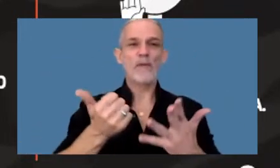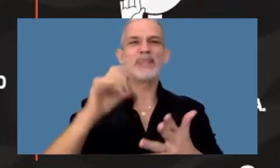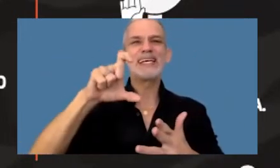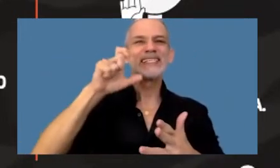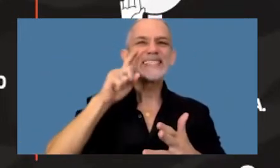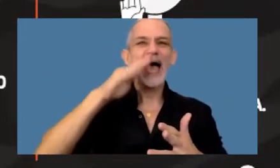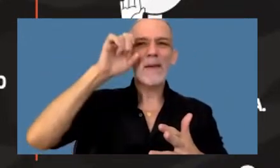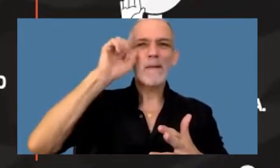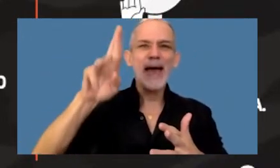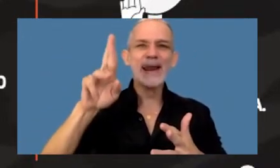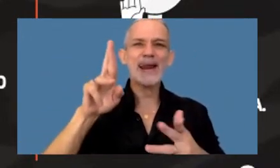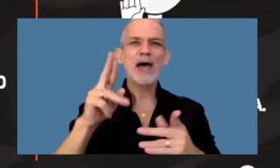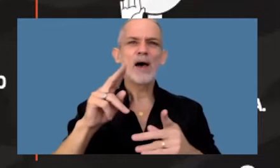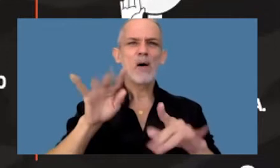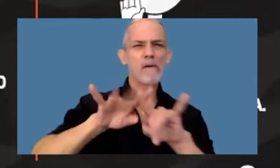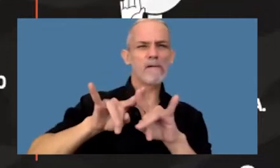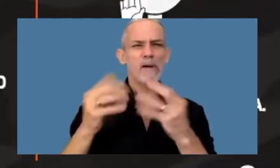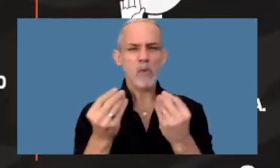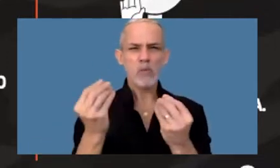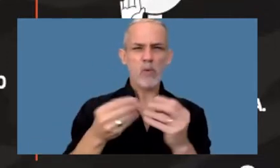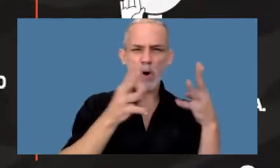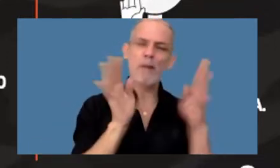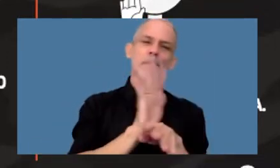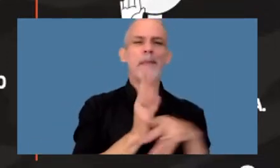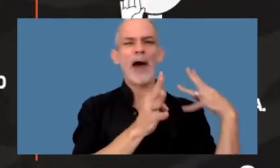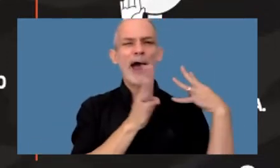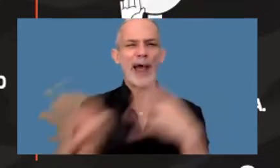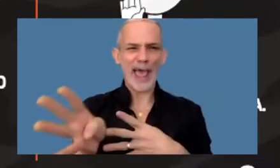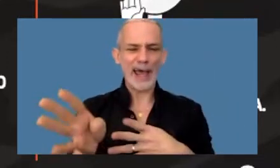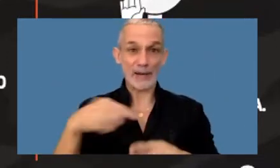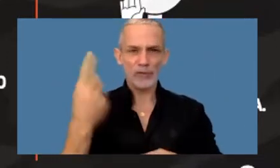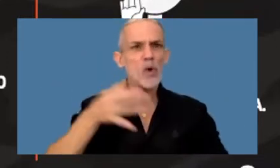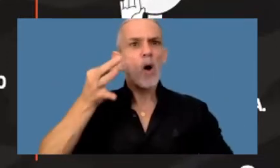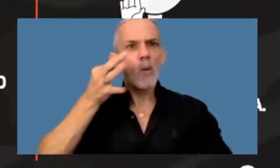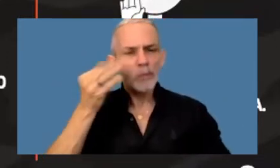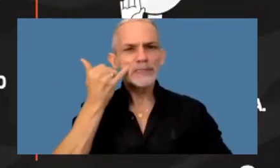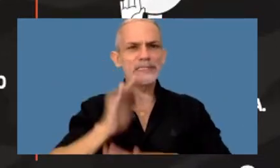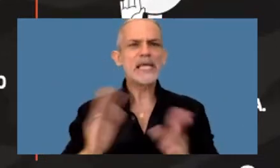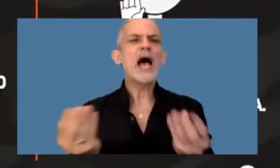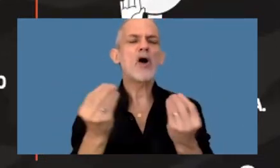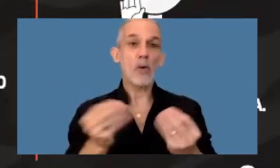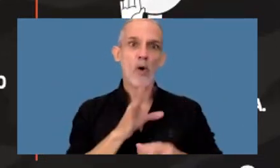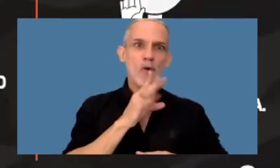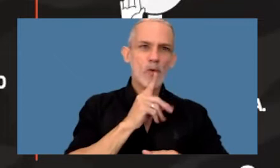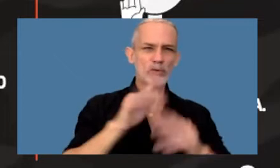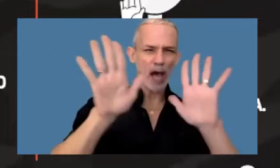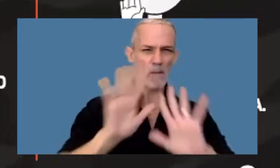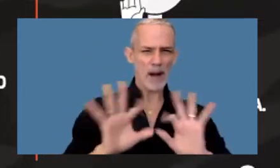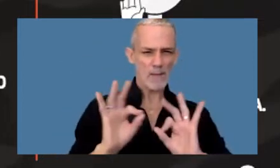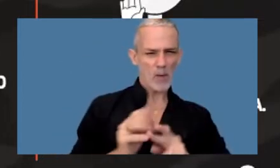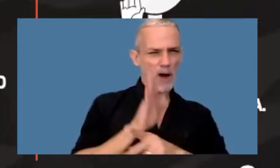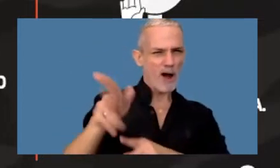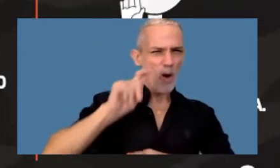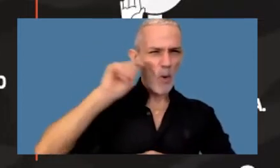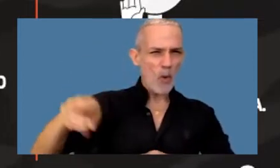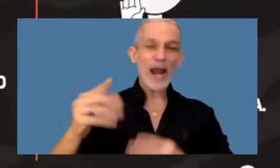que es el espionaje y la guerra entre estados somos y fuimos testigos como Rusia preparó la invasión sobre